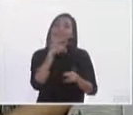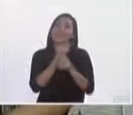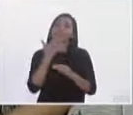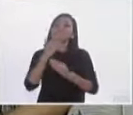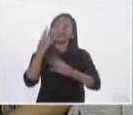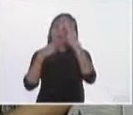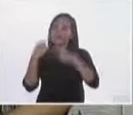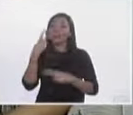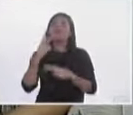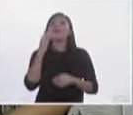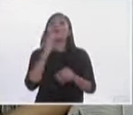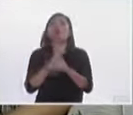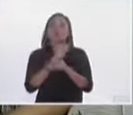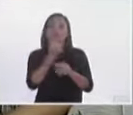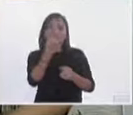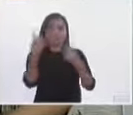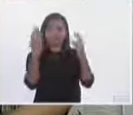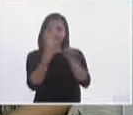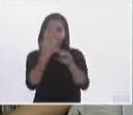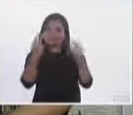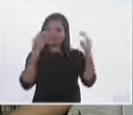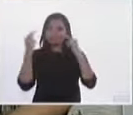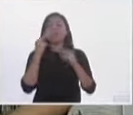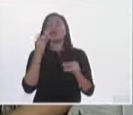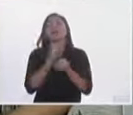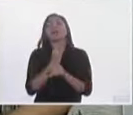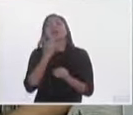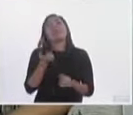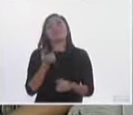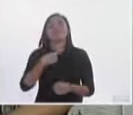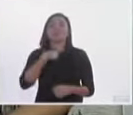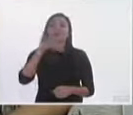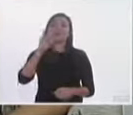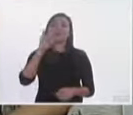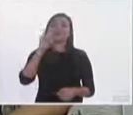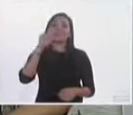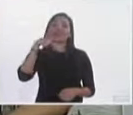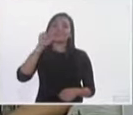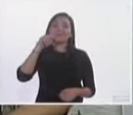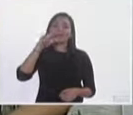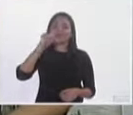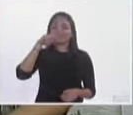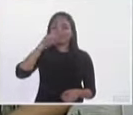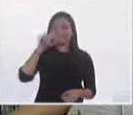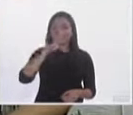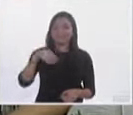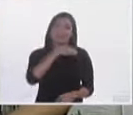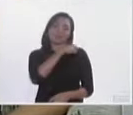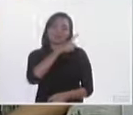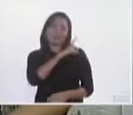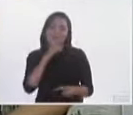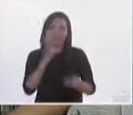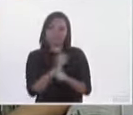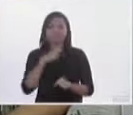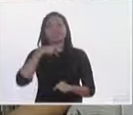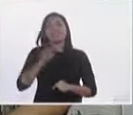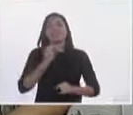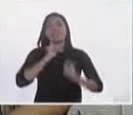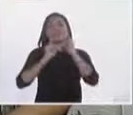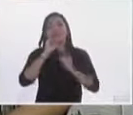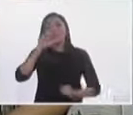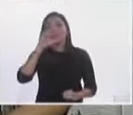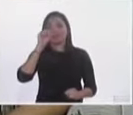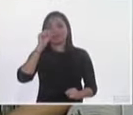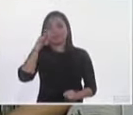nos ven a través de la multiplataforma de C7 Jalisco, a Lupita Martínez Díaz de Sandy, es nuestra intérprete de lengua de señas mexicanas. Gracias, gracias Lupita por hacer este